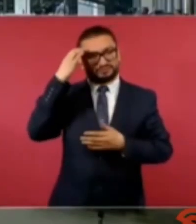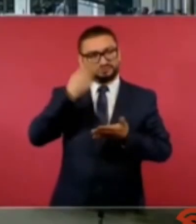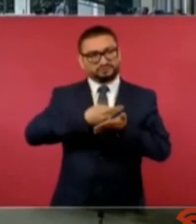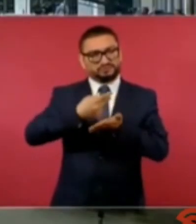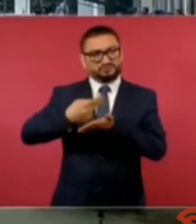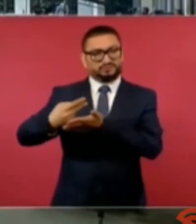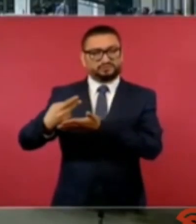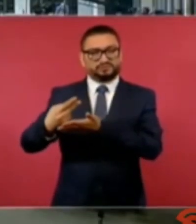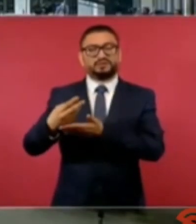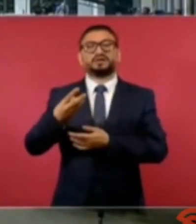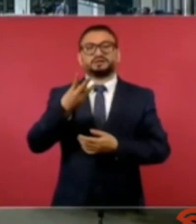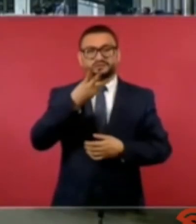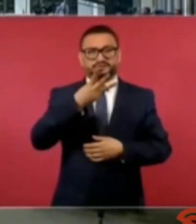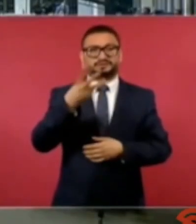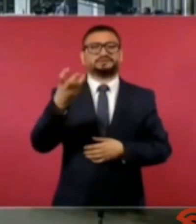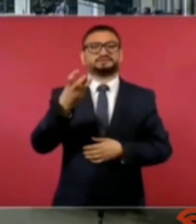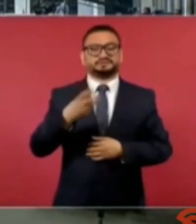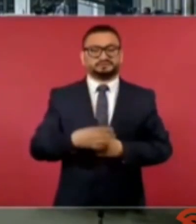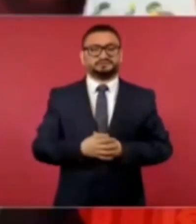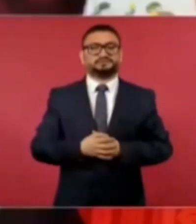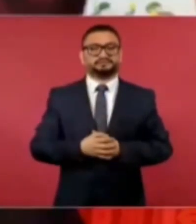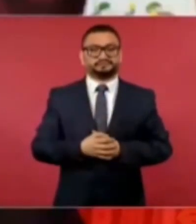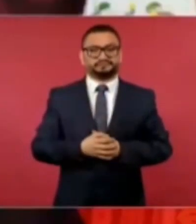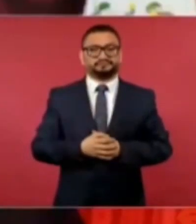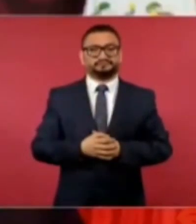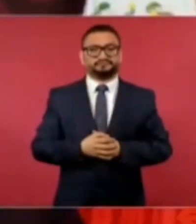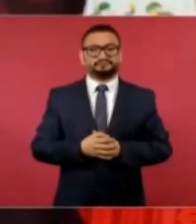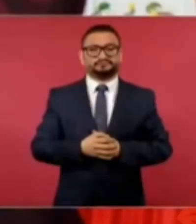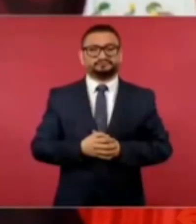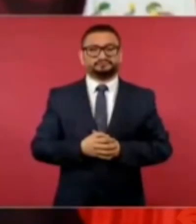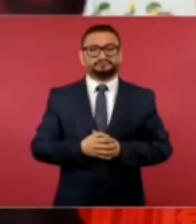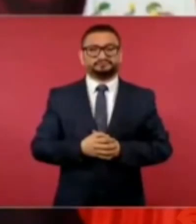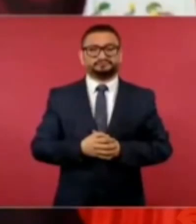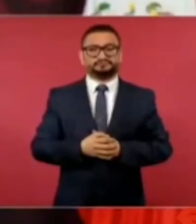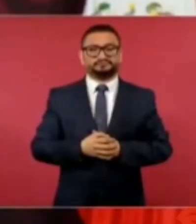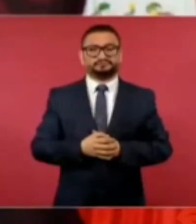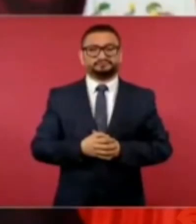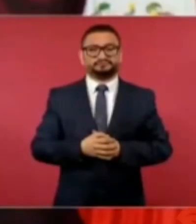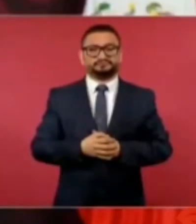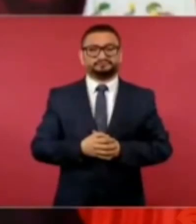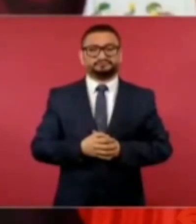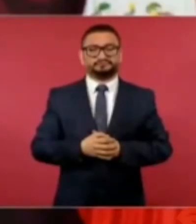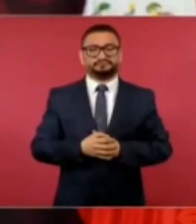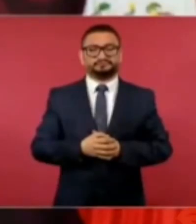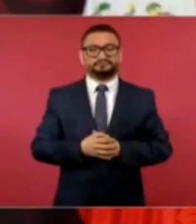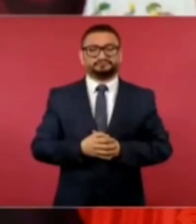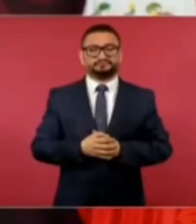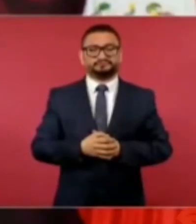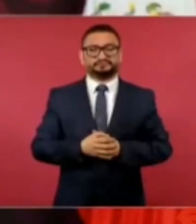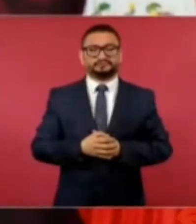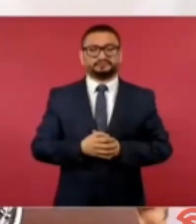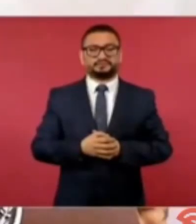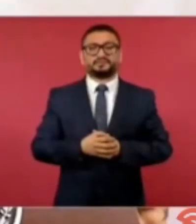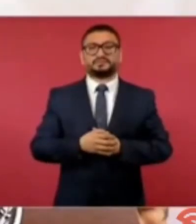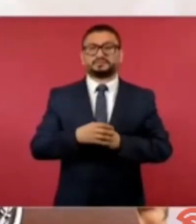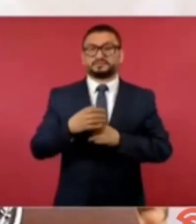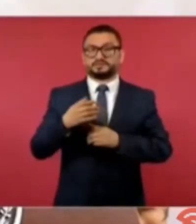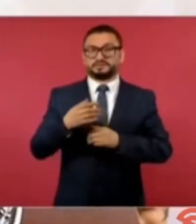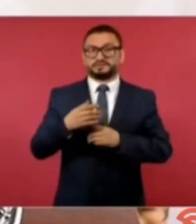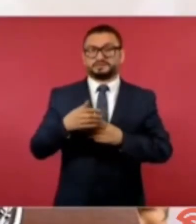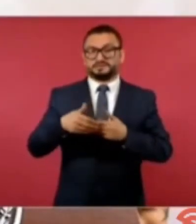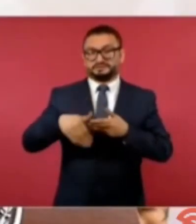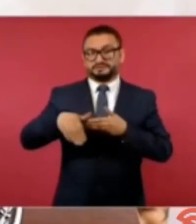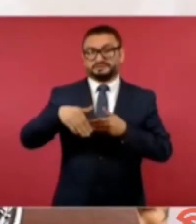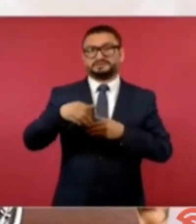camas y lo terminamos en septiembre